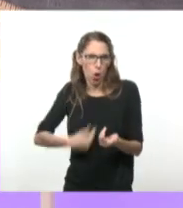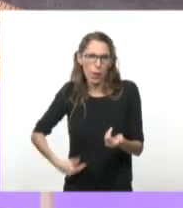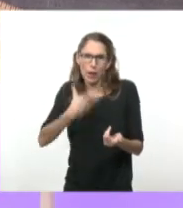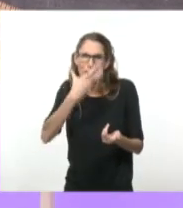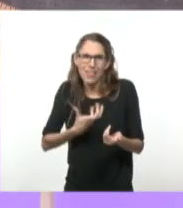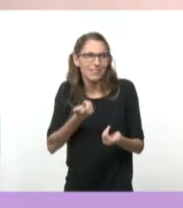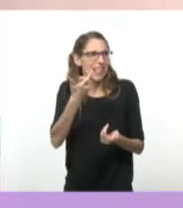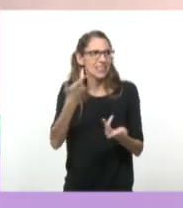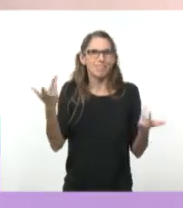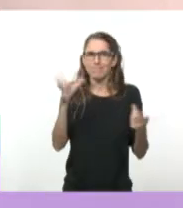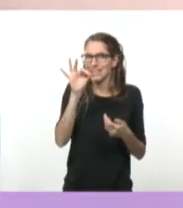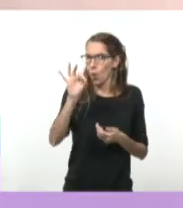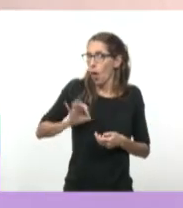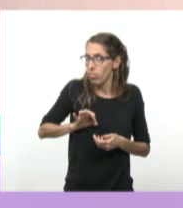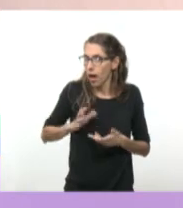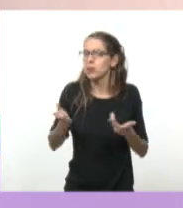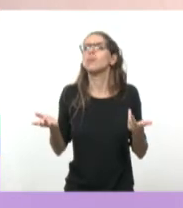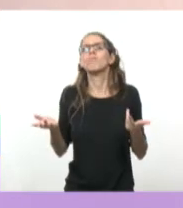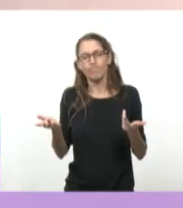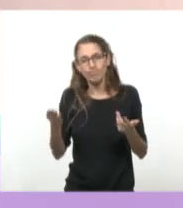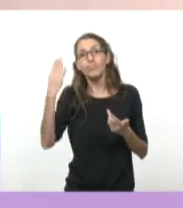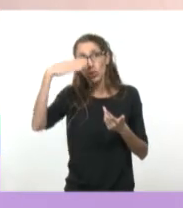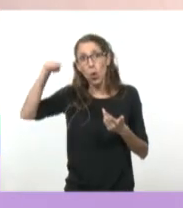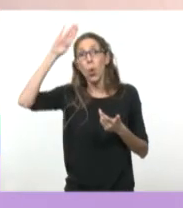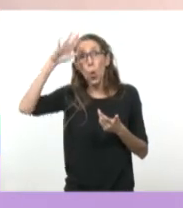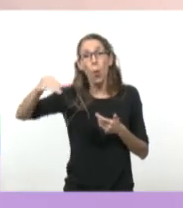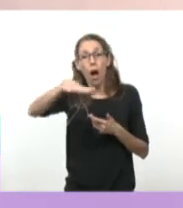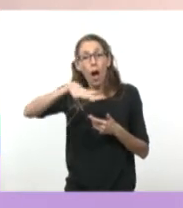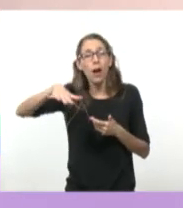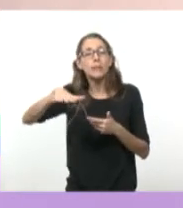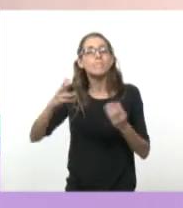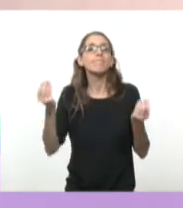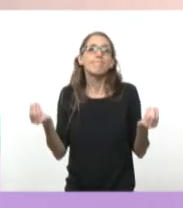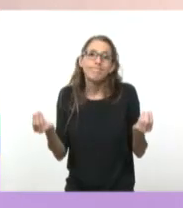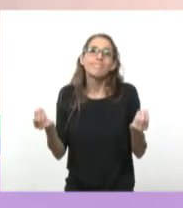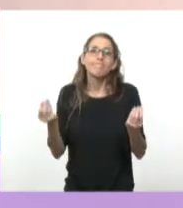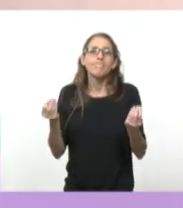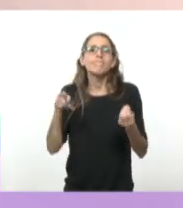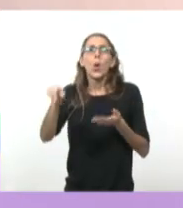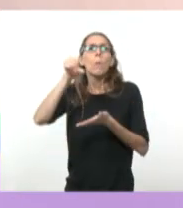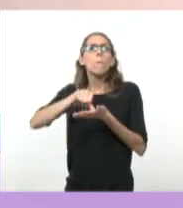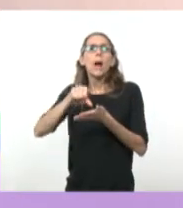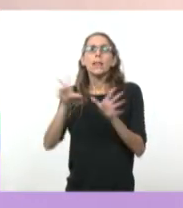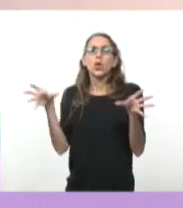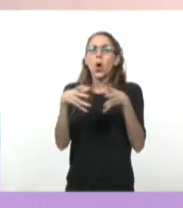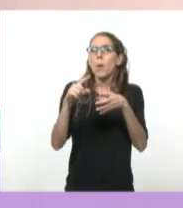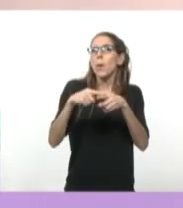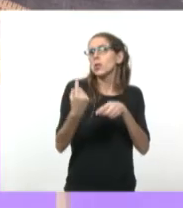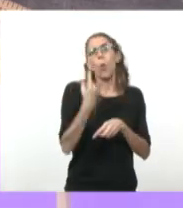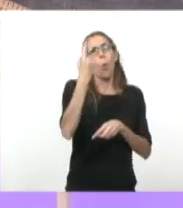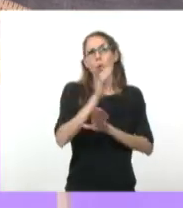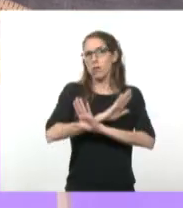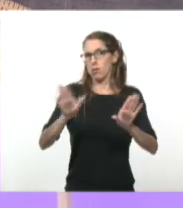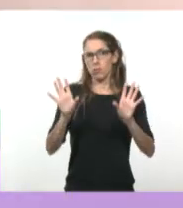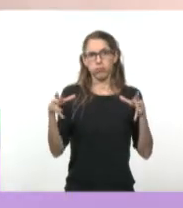50 años. Sí, bueno, se convierte Cuba en un país que lo va a gobernar un partido único, en un gobierno de partido